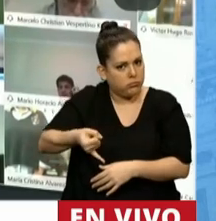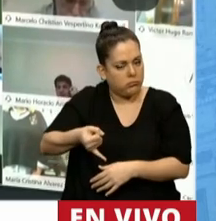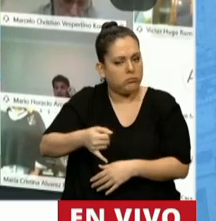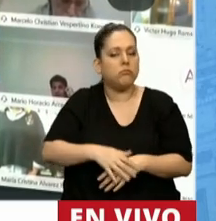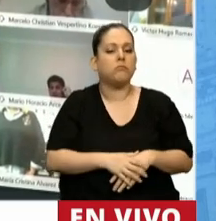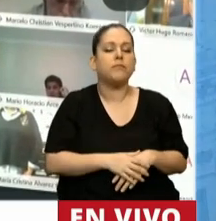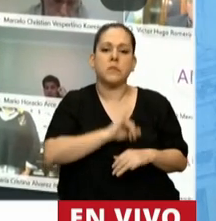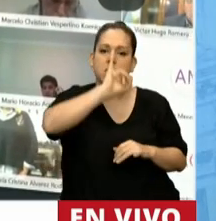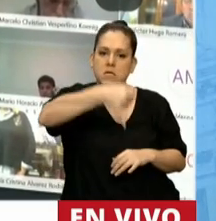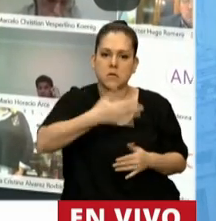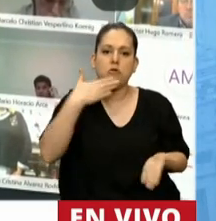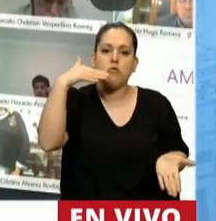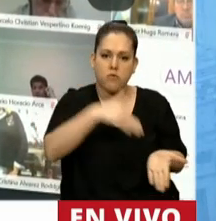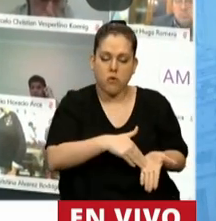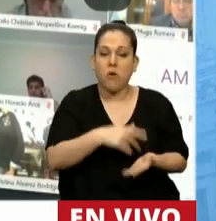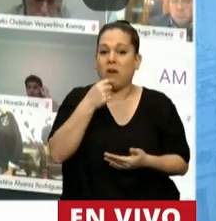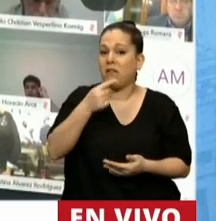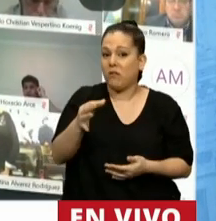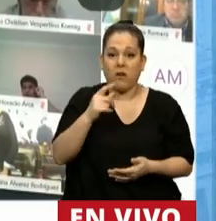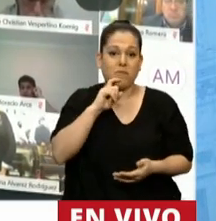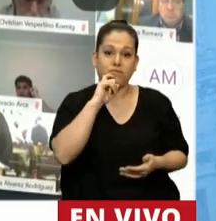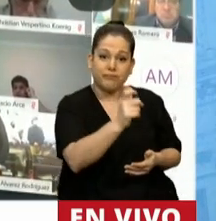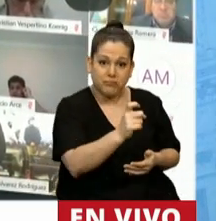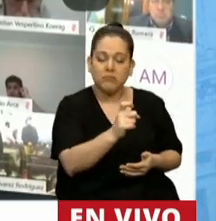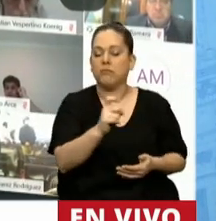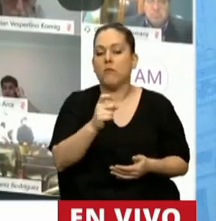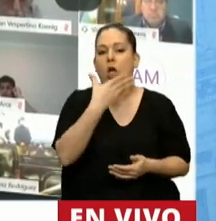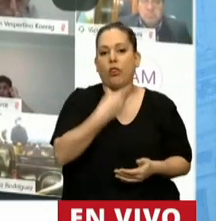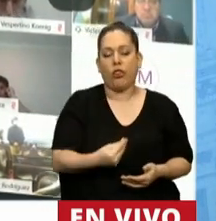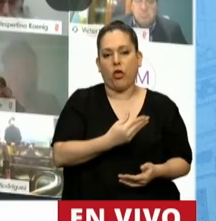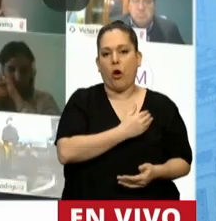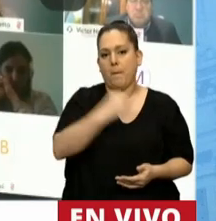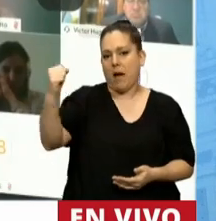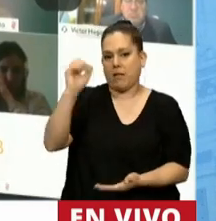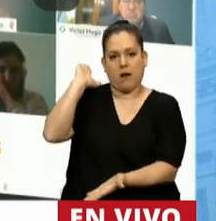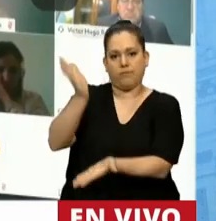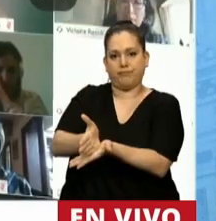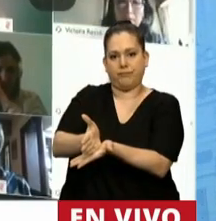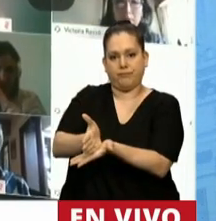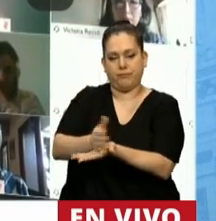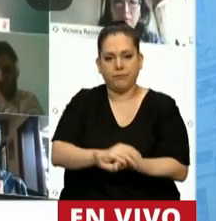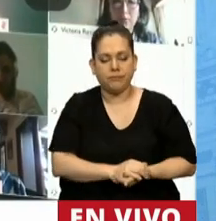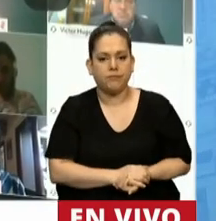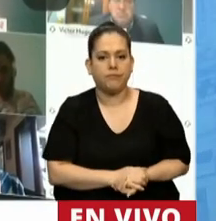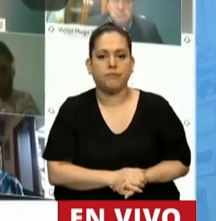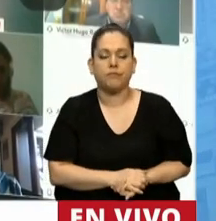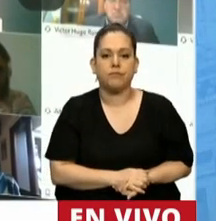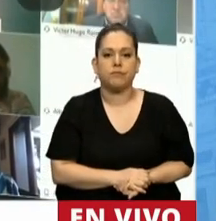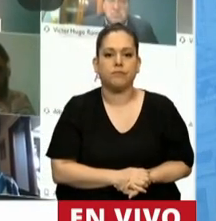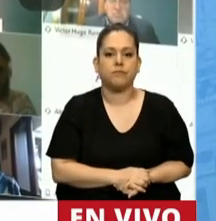Sí, juro. Si así no lo hicierais, Dios y la patria os lo demanden. Gracias.